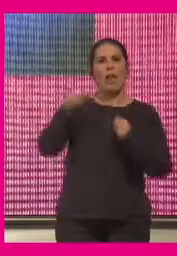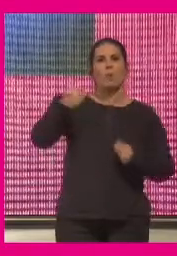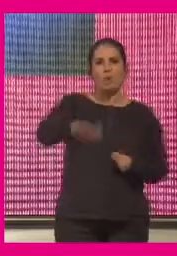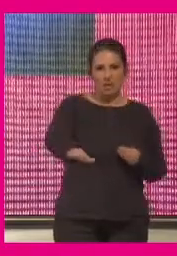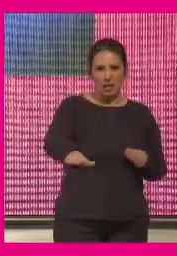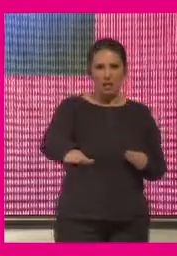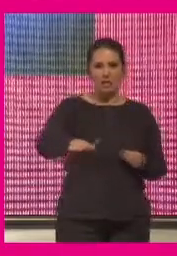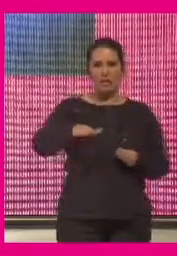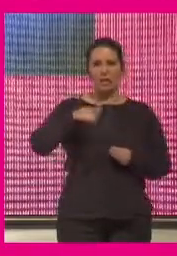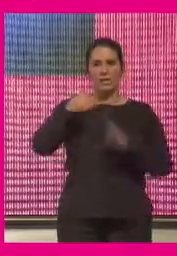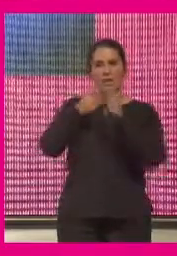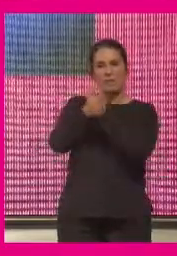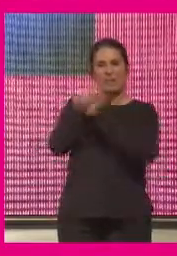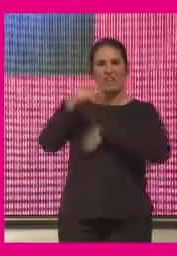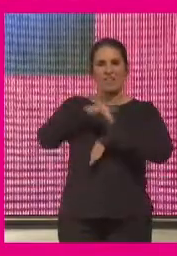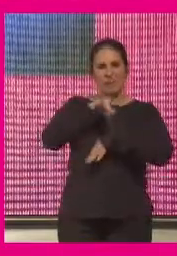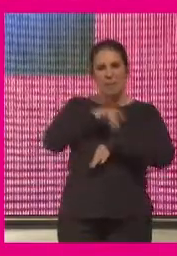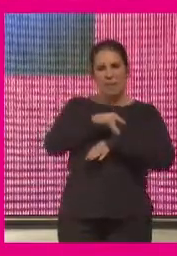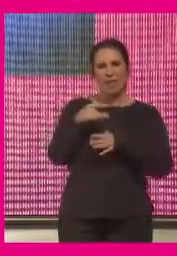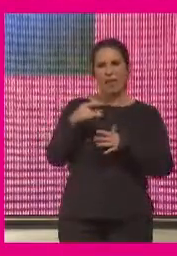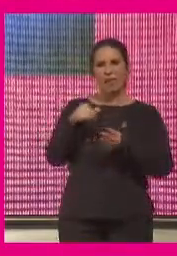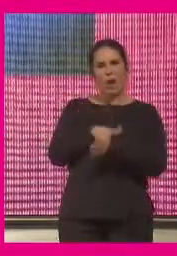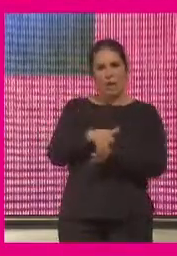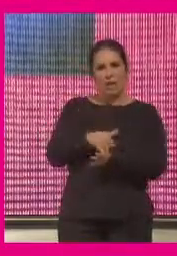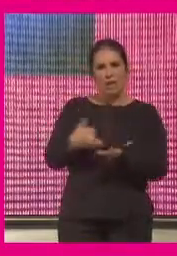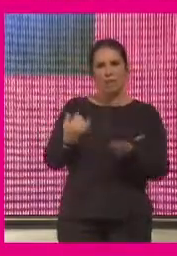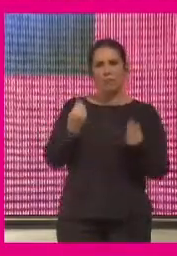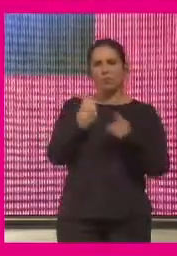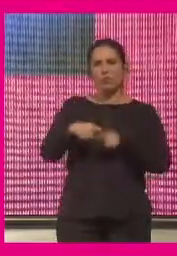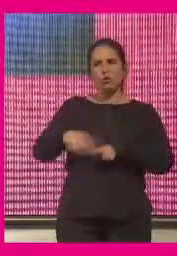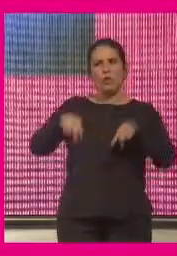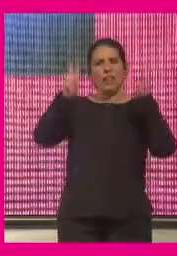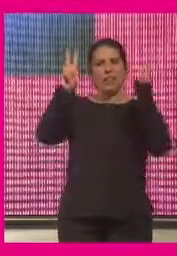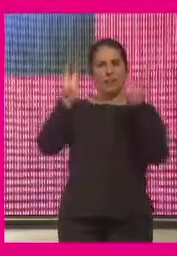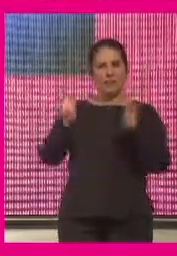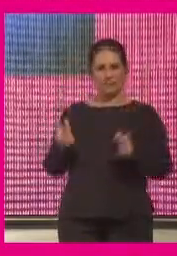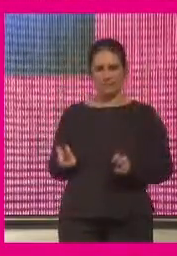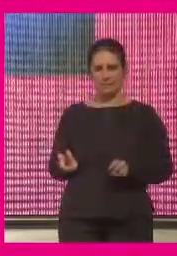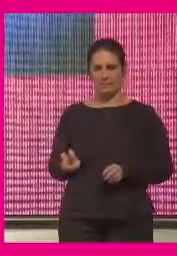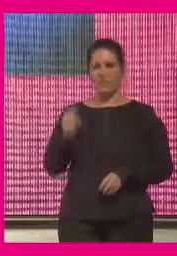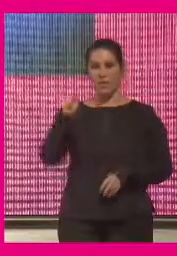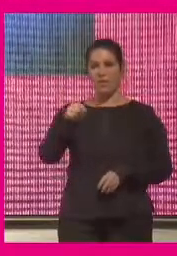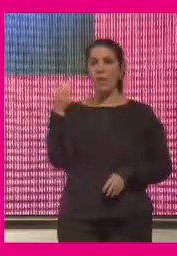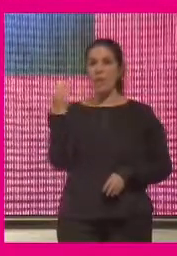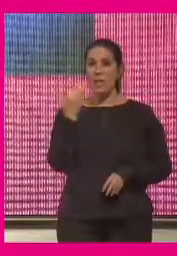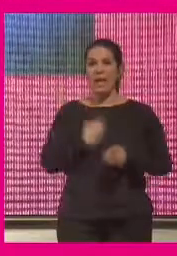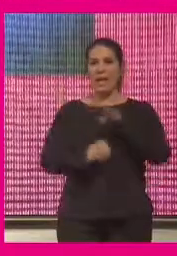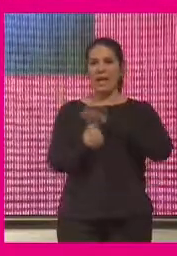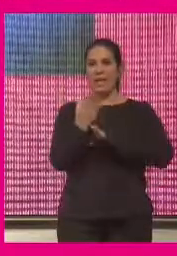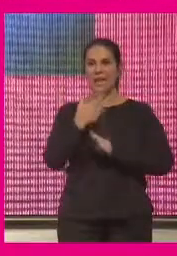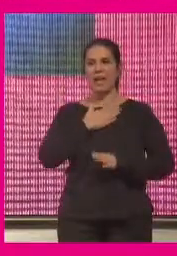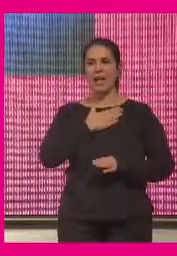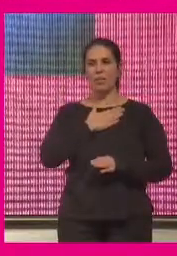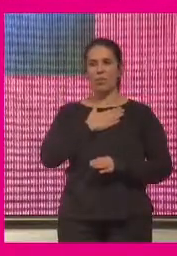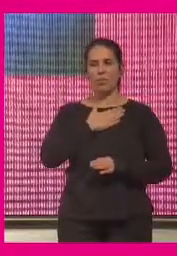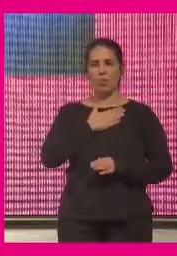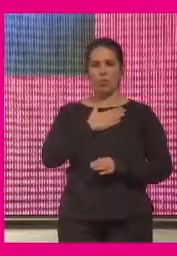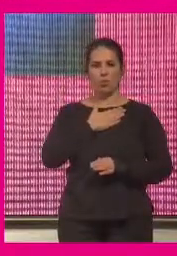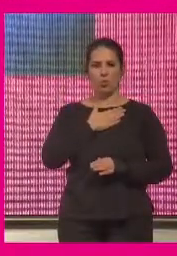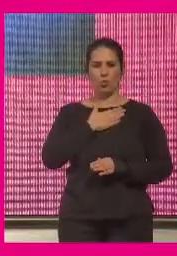lo que representa la enfermedad la vulnerabilidad y tantas otras cuestiones eso debería ir generando un corpus